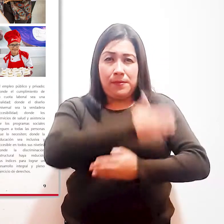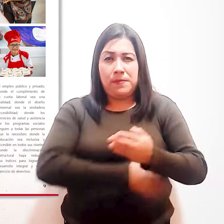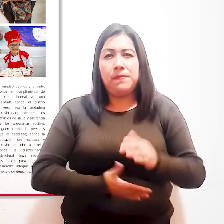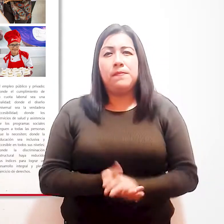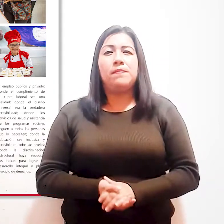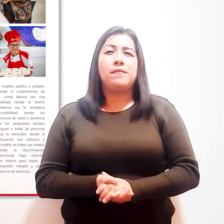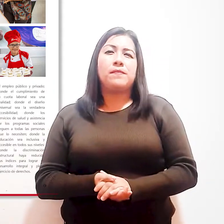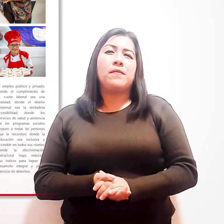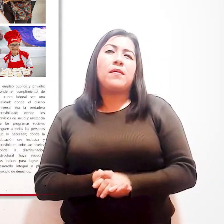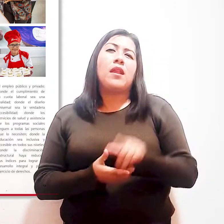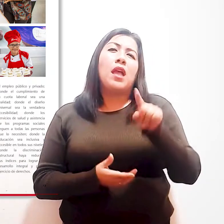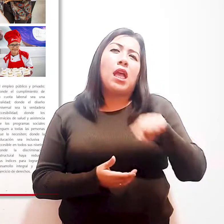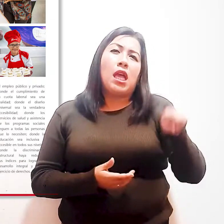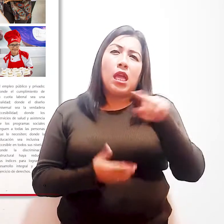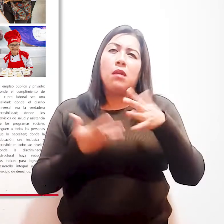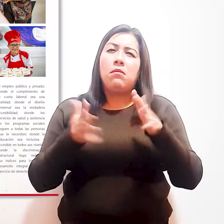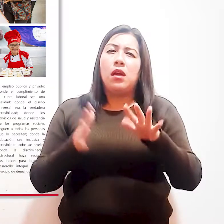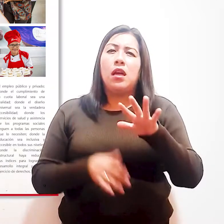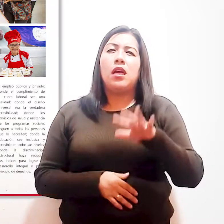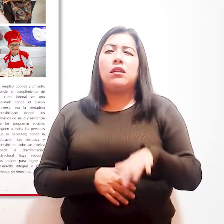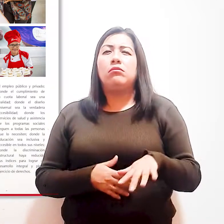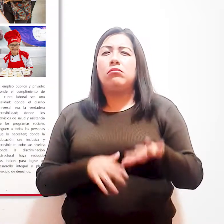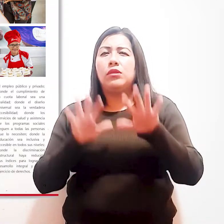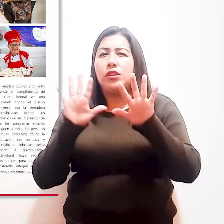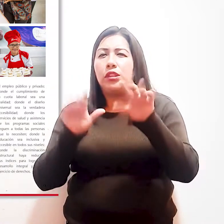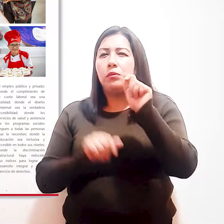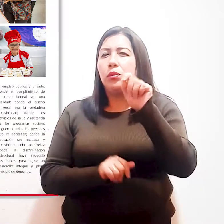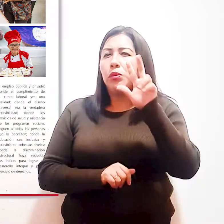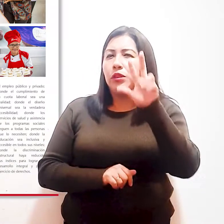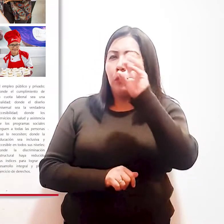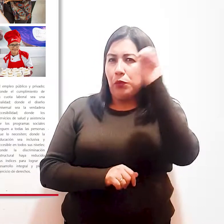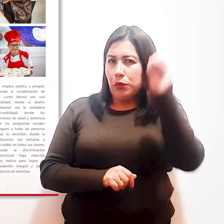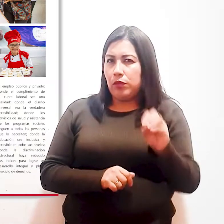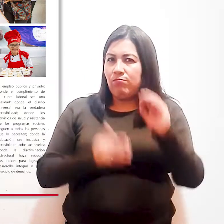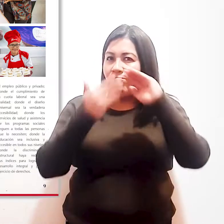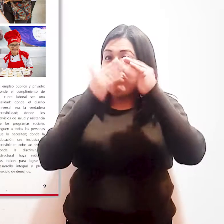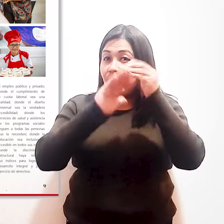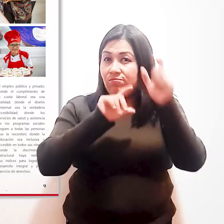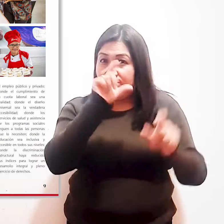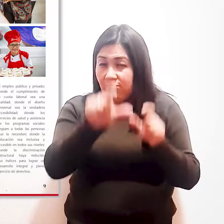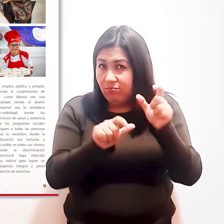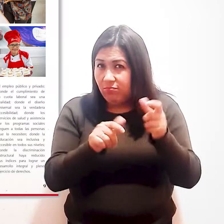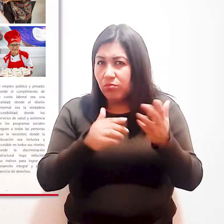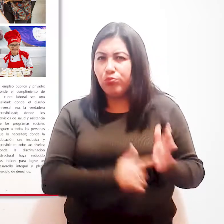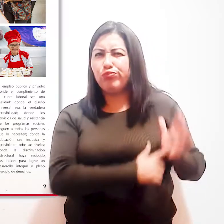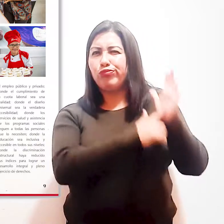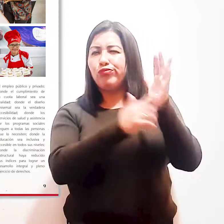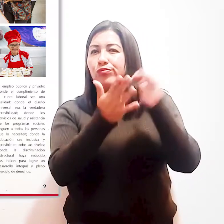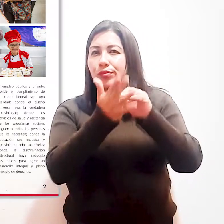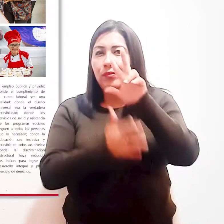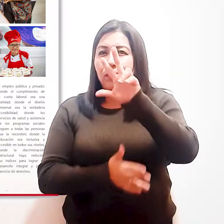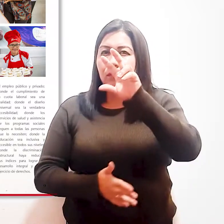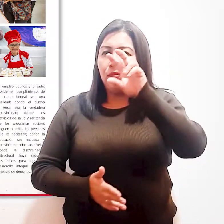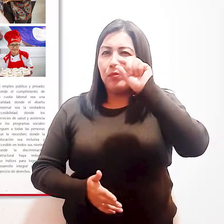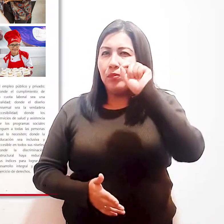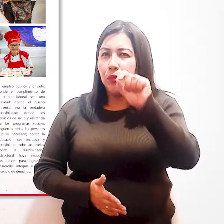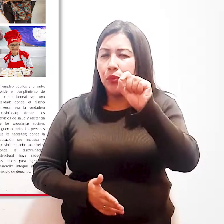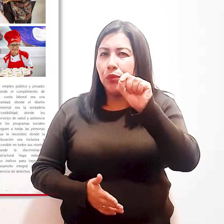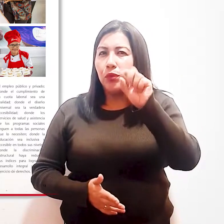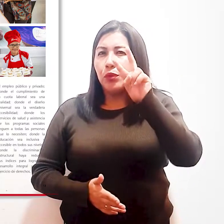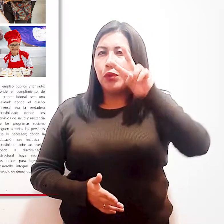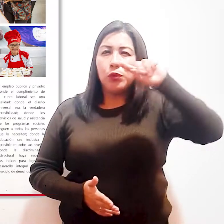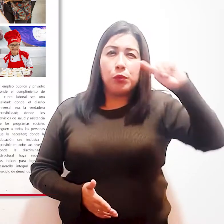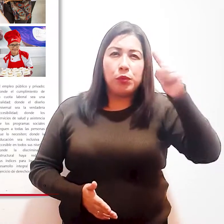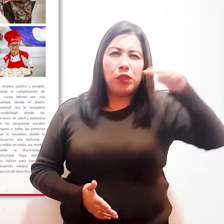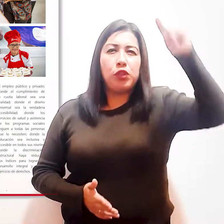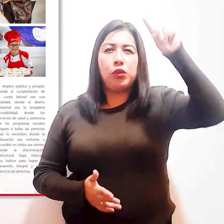que constituyen aproximadamente el 10.3% de la población y representan más de 3.2 millones